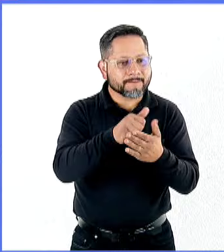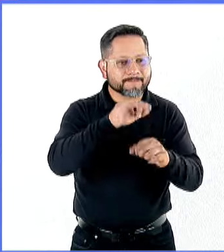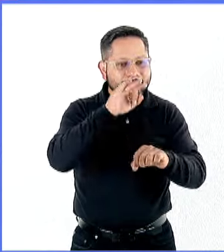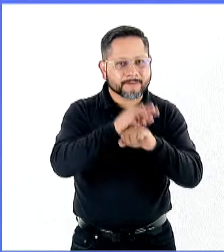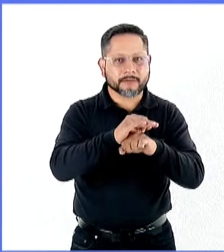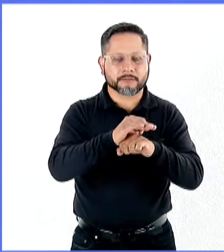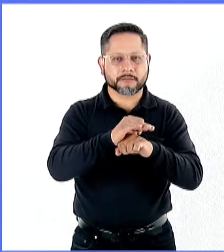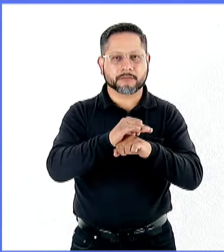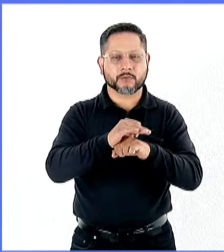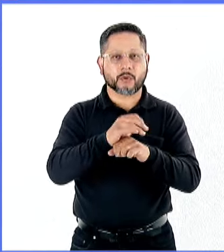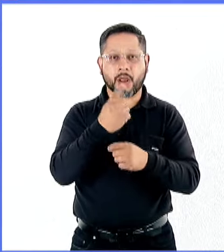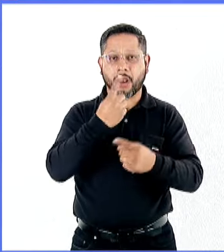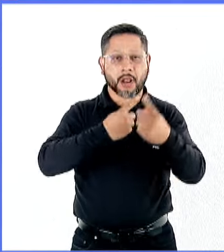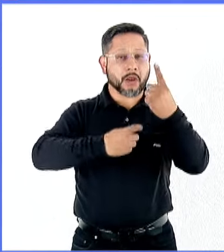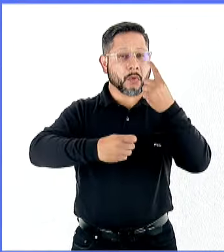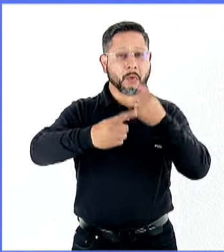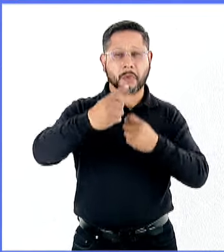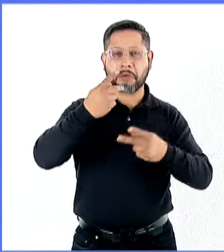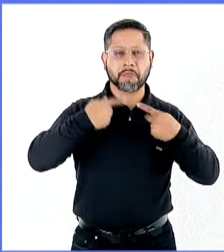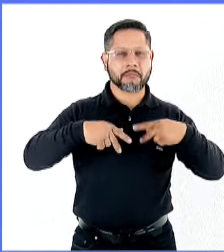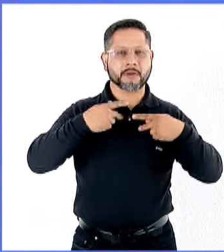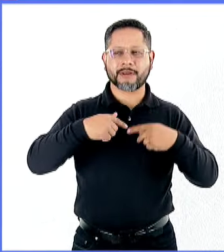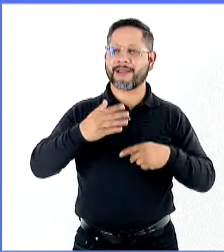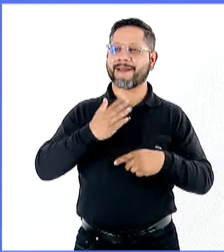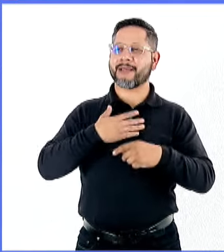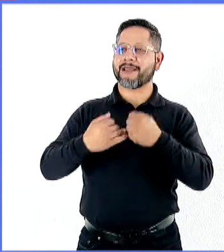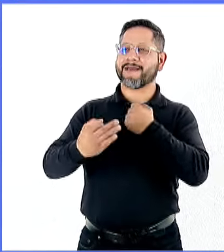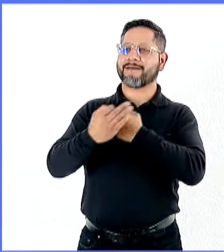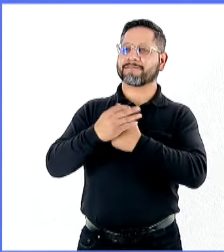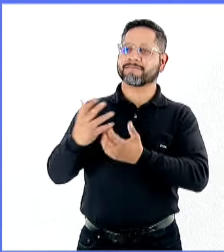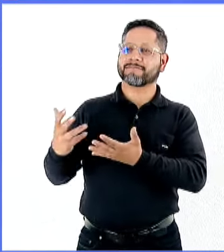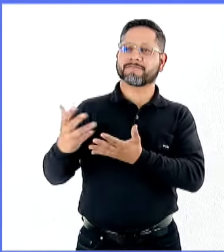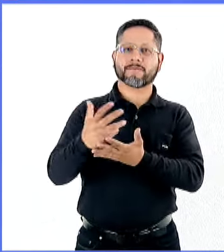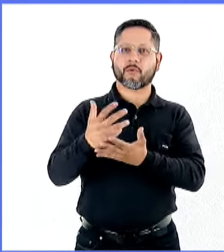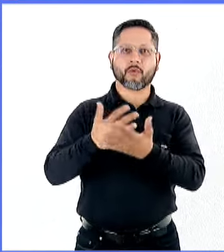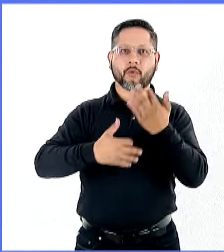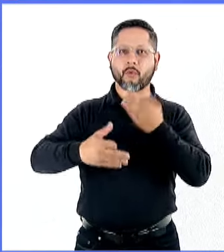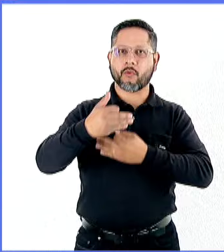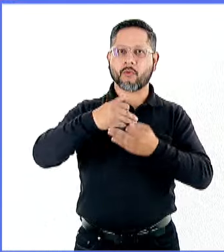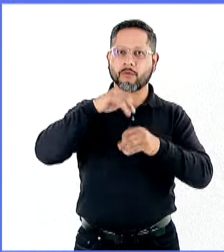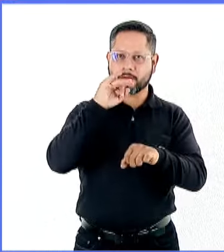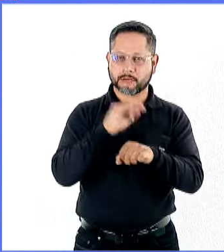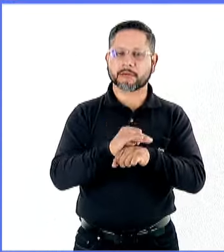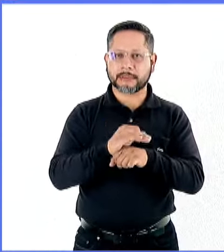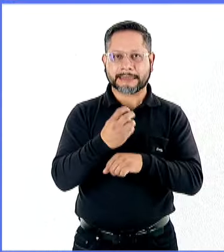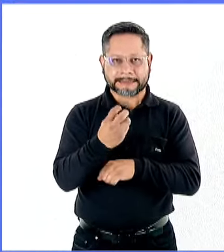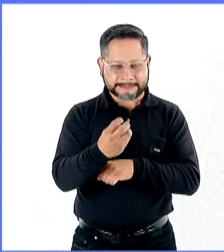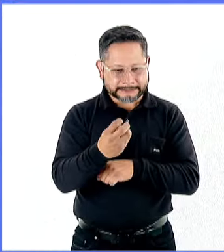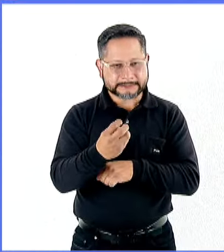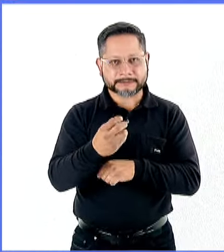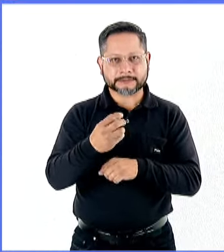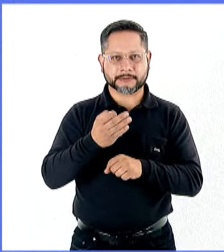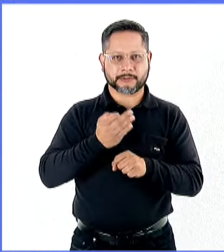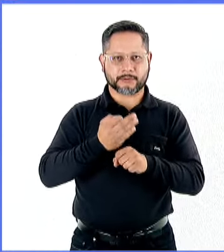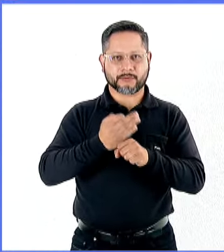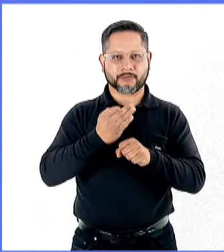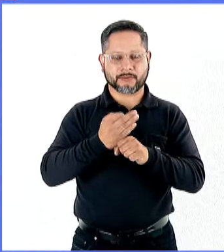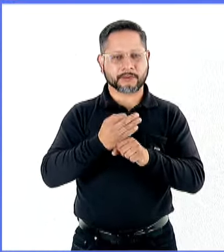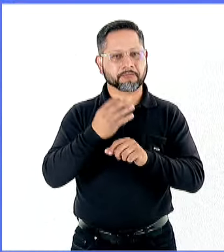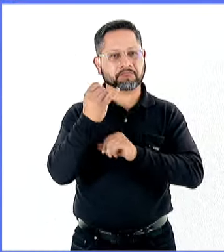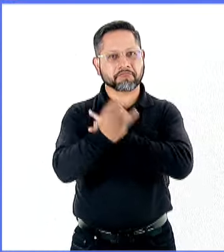sentidos, no solamente para unos pocos, sino para la economía de un país como el nuestro, aprovechando precisamente la situación internacional